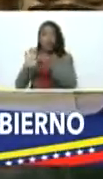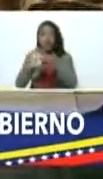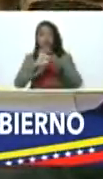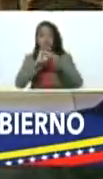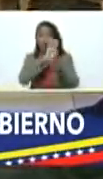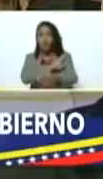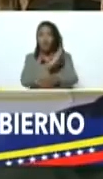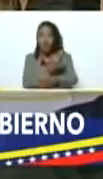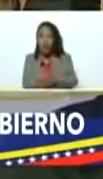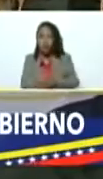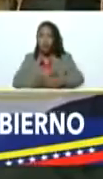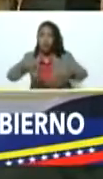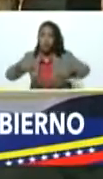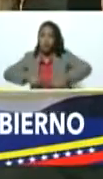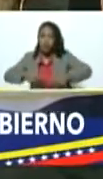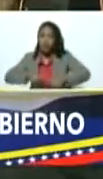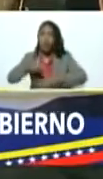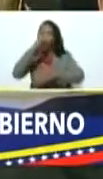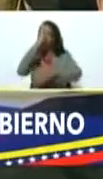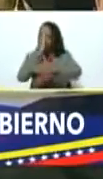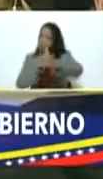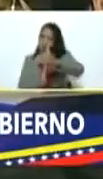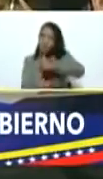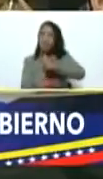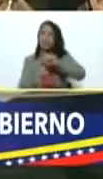esfuerzos honestos